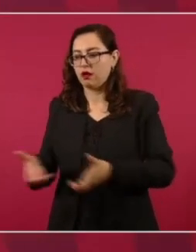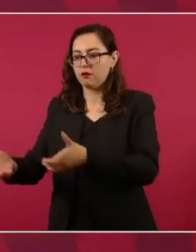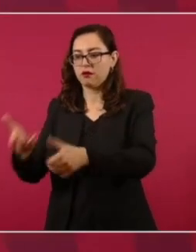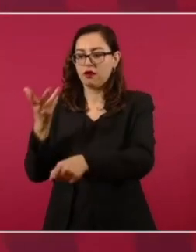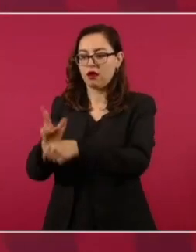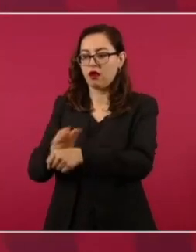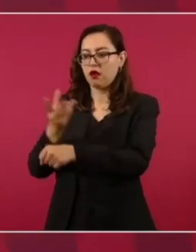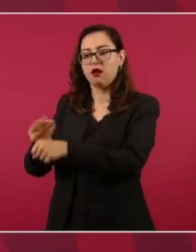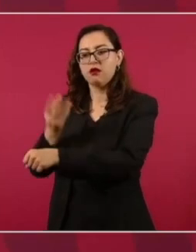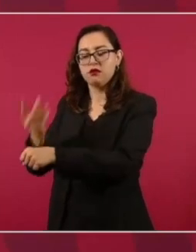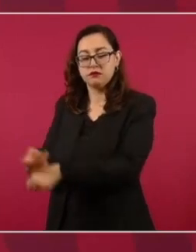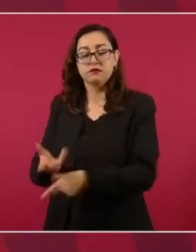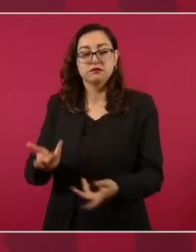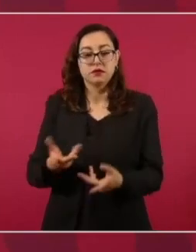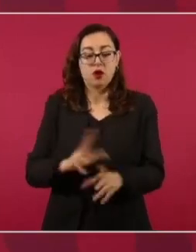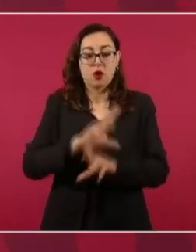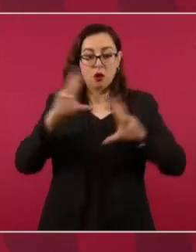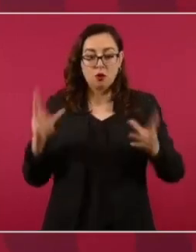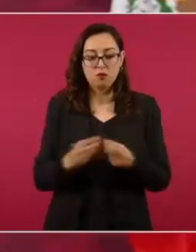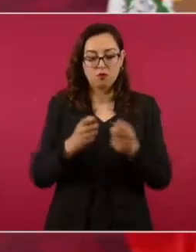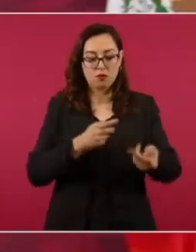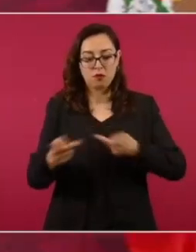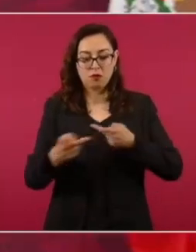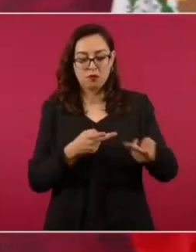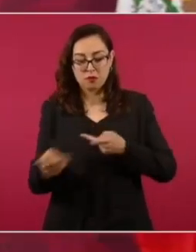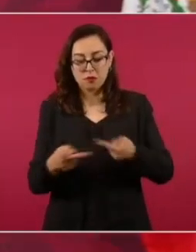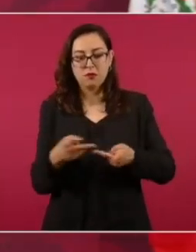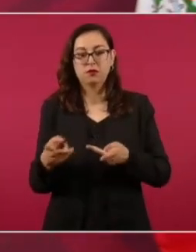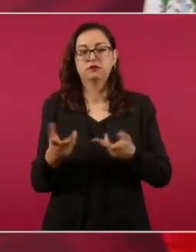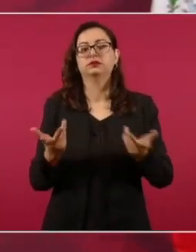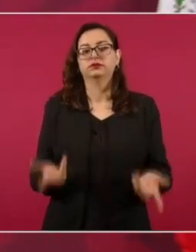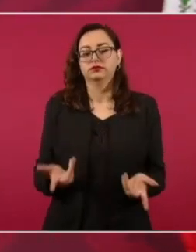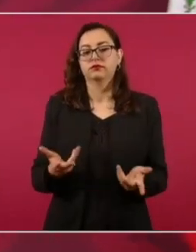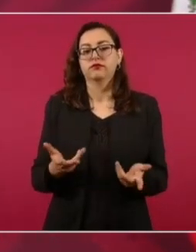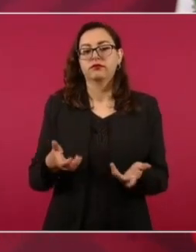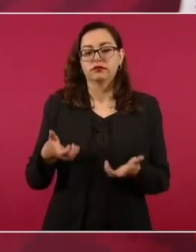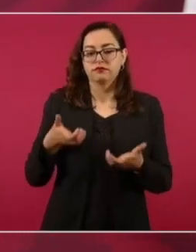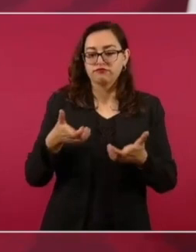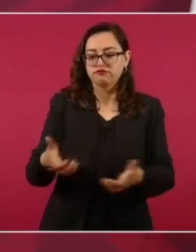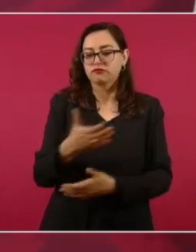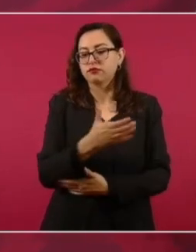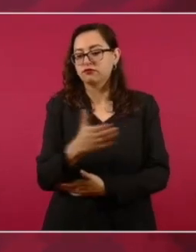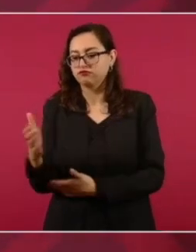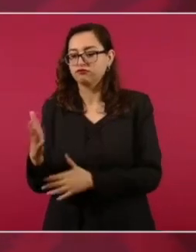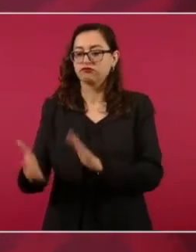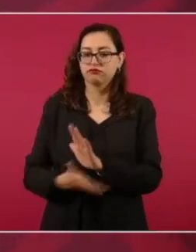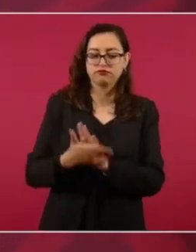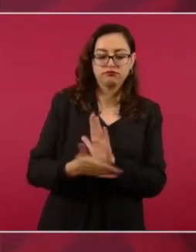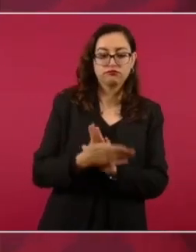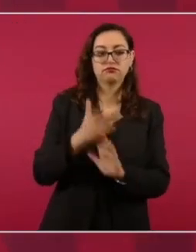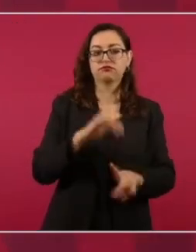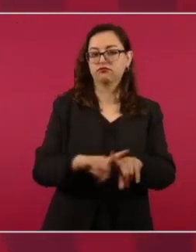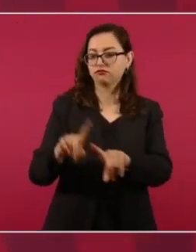un plan importante de construcción de caminos rurales, de caminos de mano de hombra. Hicimos el